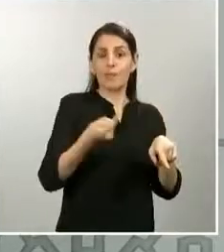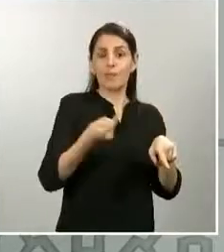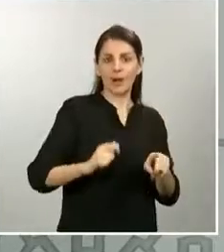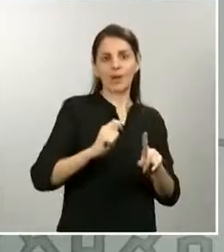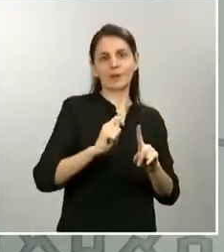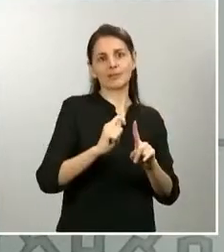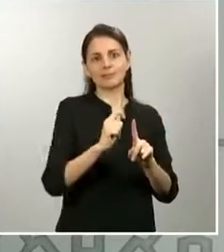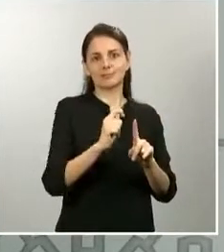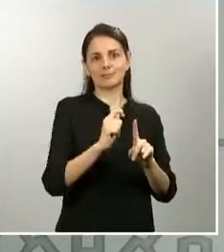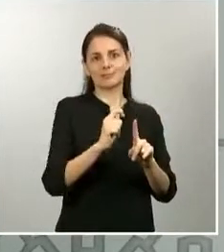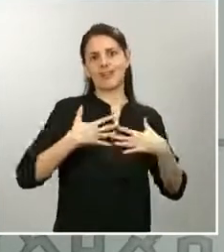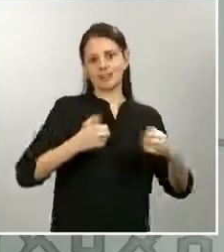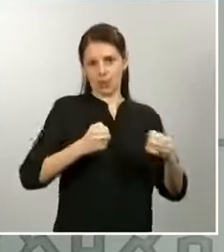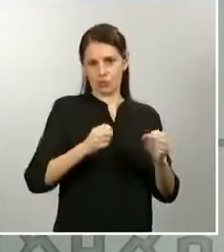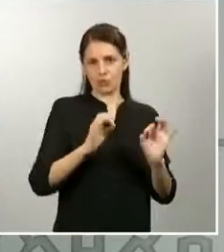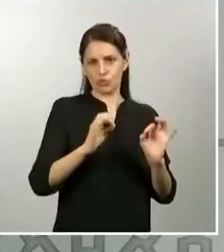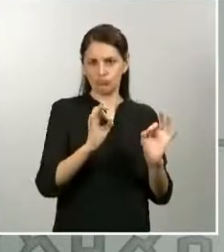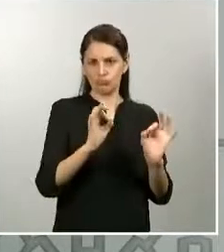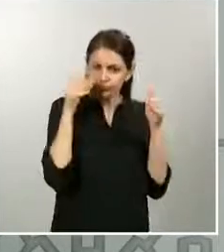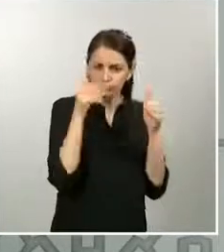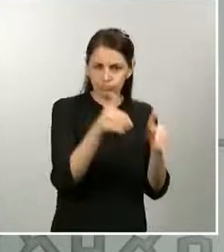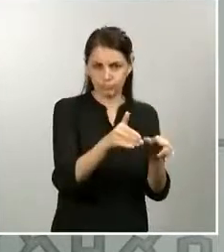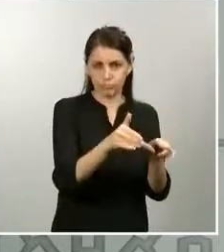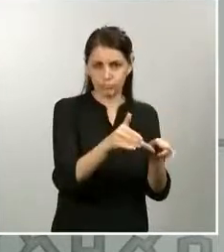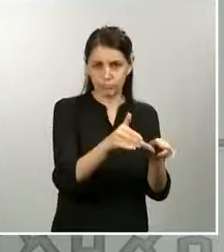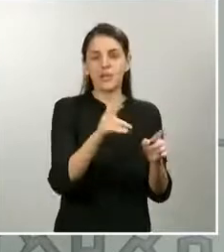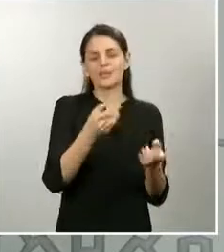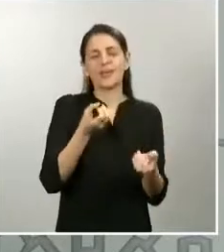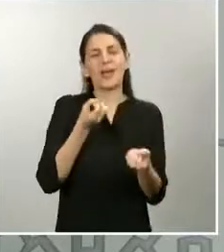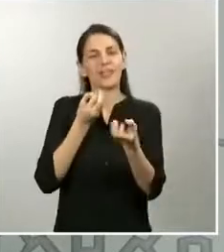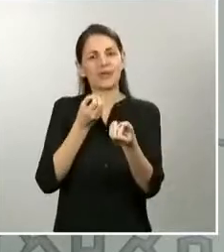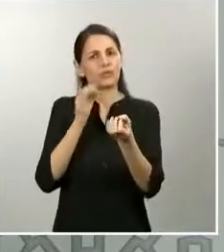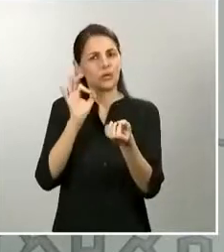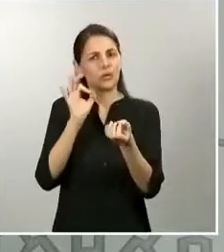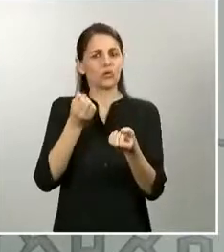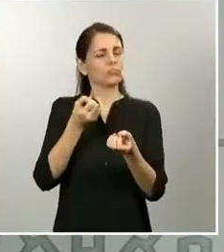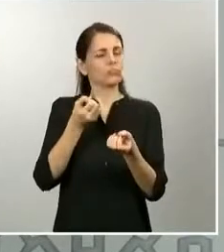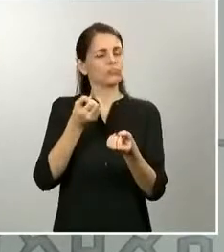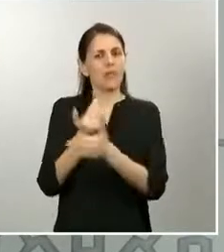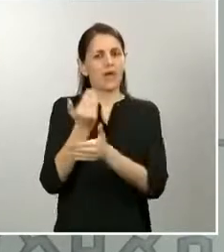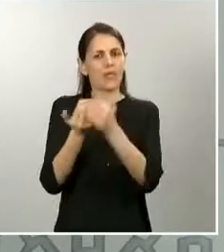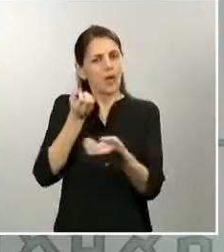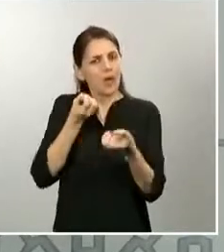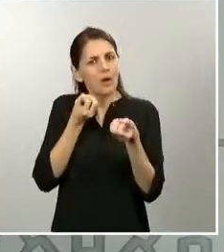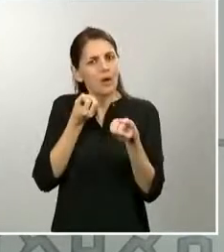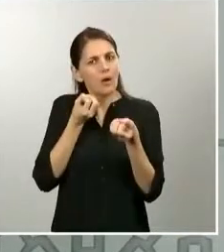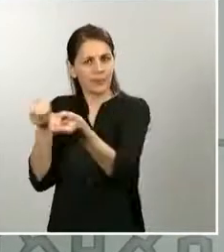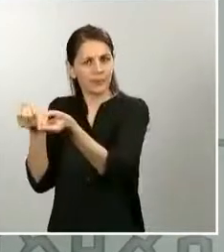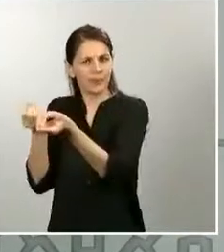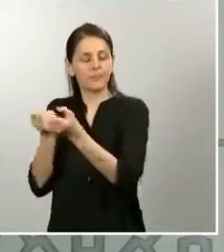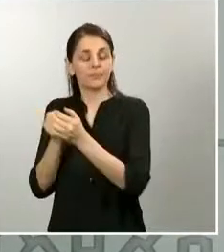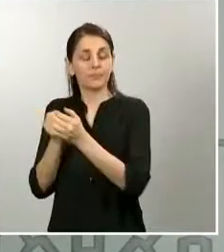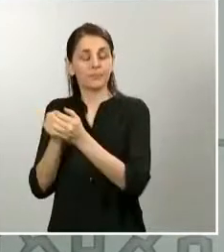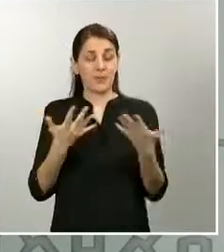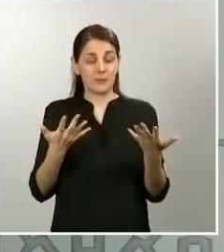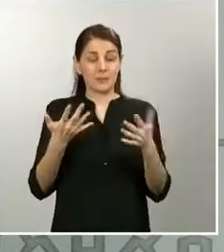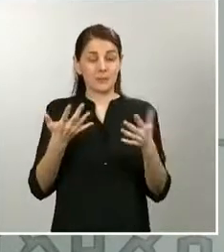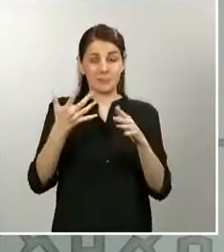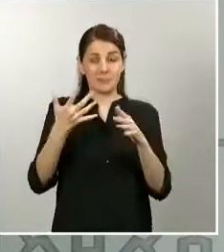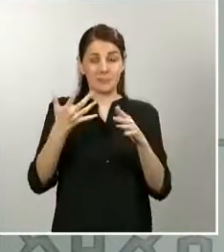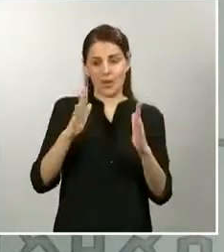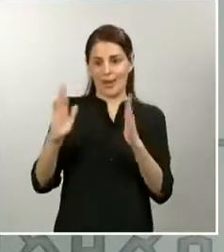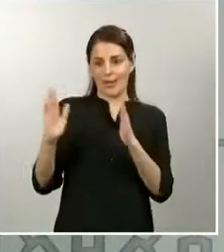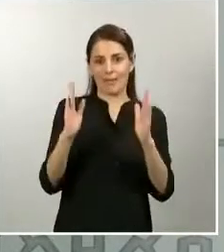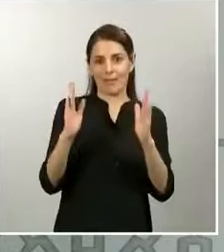Eso ha sido y eso son, de hecho, los datos que vamos dando y los datos que se están notificando. A partir de, en esta otra etapa que nos espera